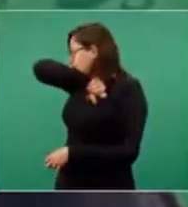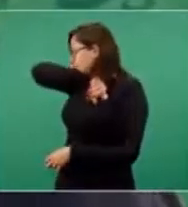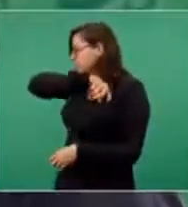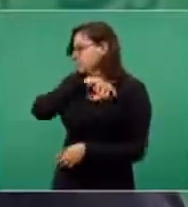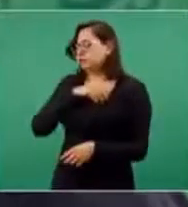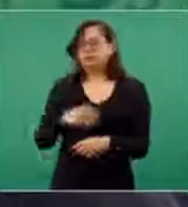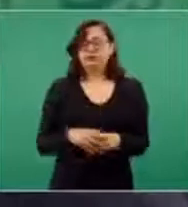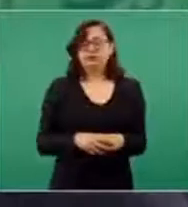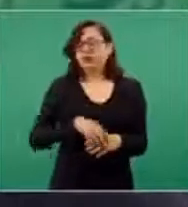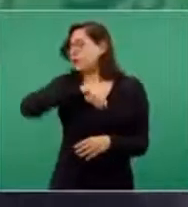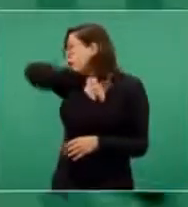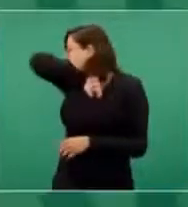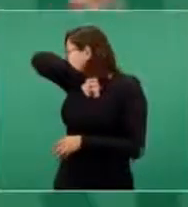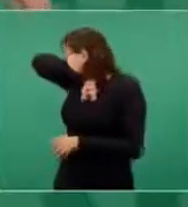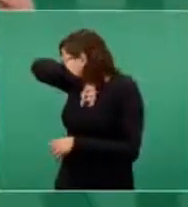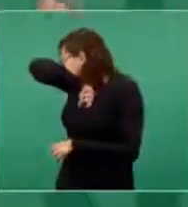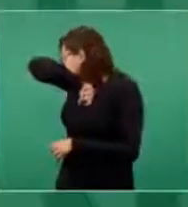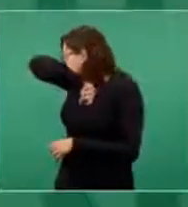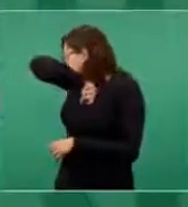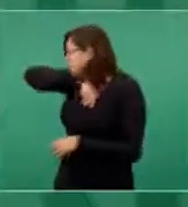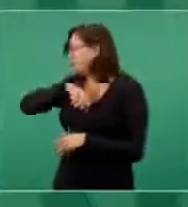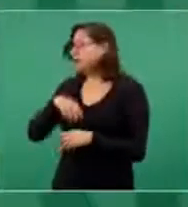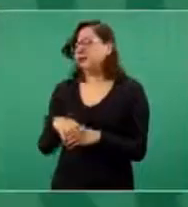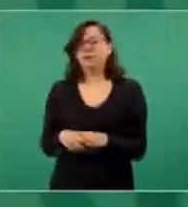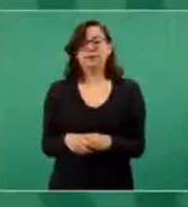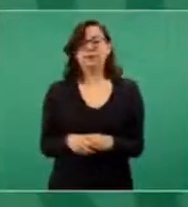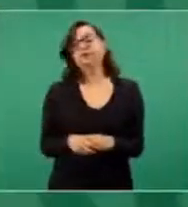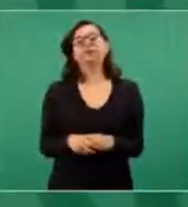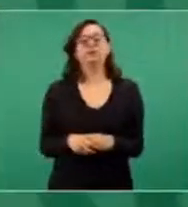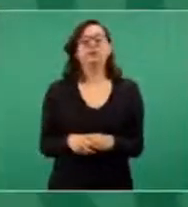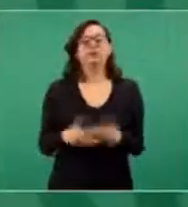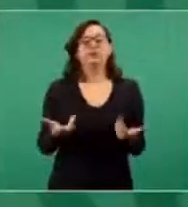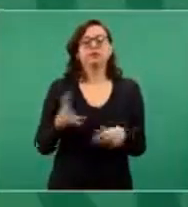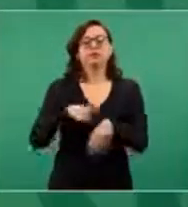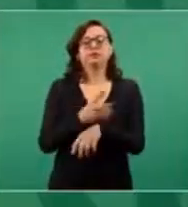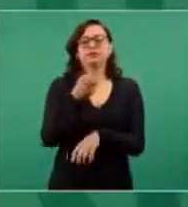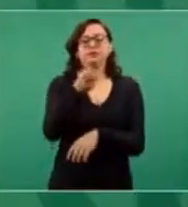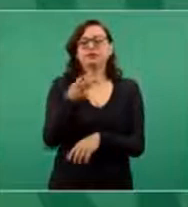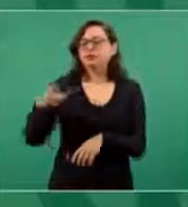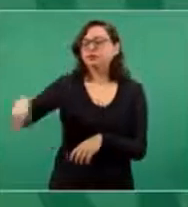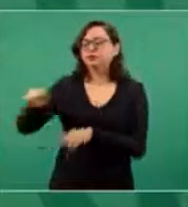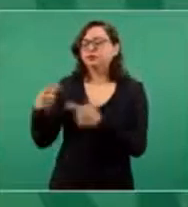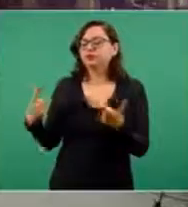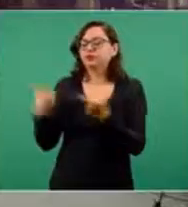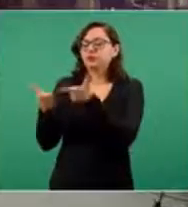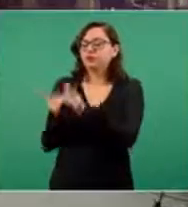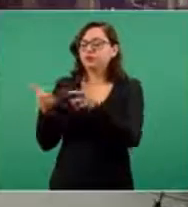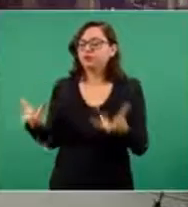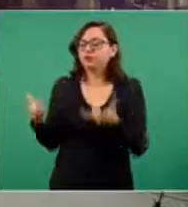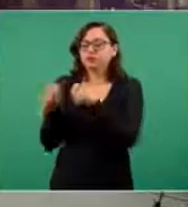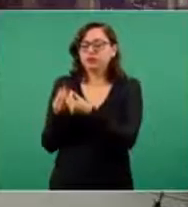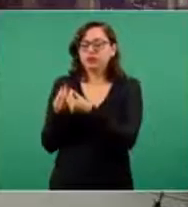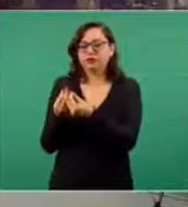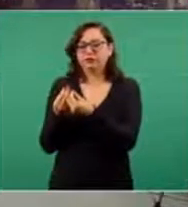y por eso se agruparon. ¿no tienes la tacita?,